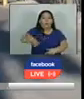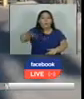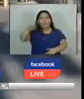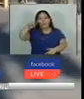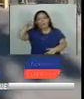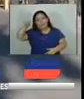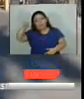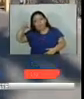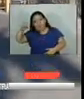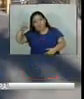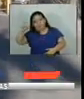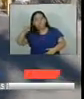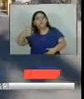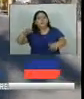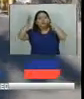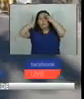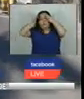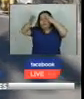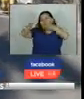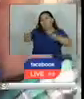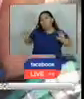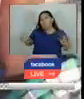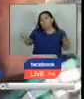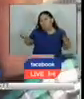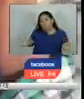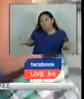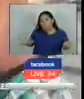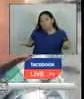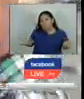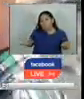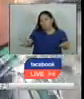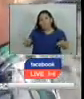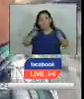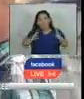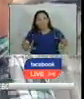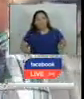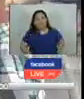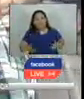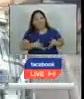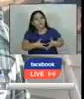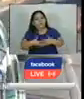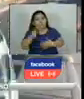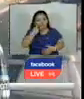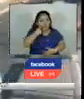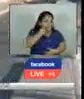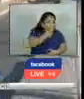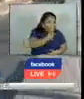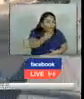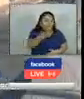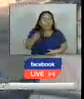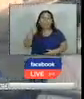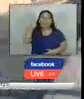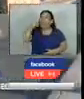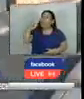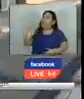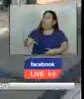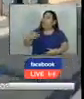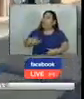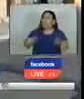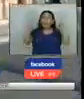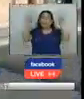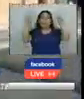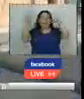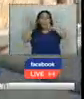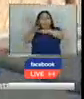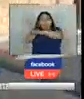han tomado estas medidas, esto con el fin de que las autoridades estadounidenses vean la gravedad en cuanto al tema de